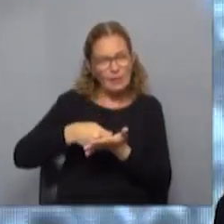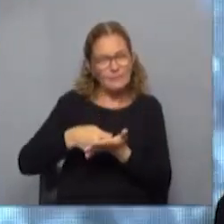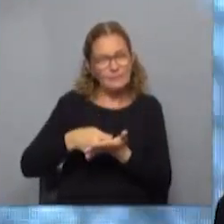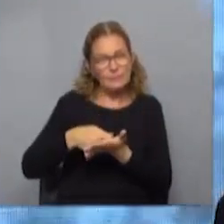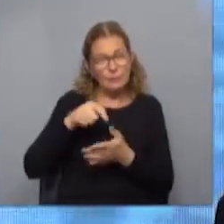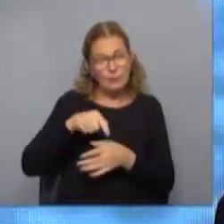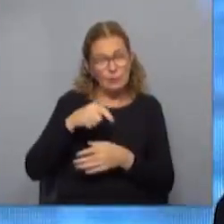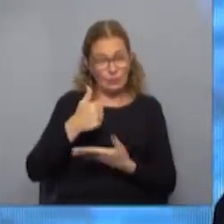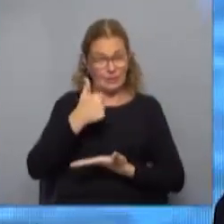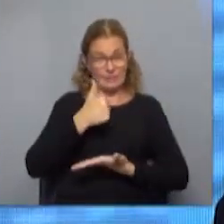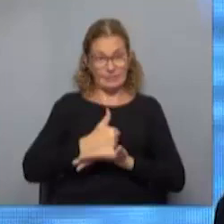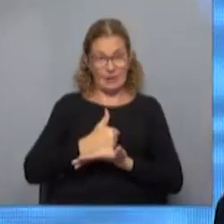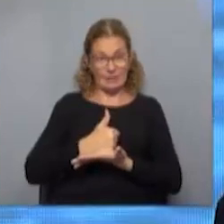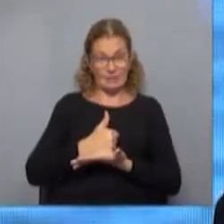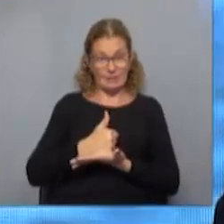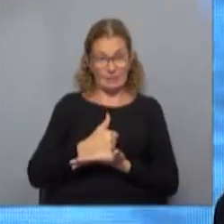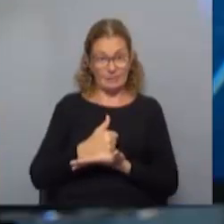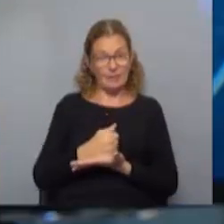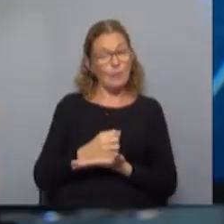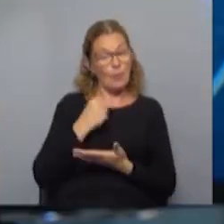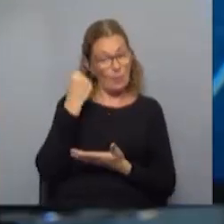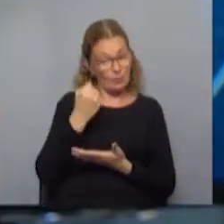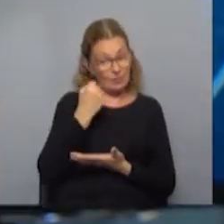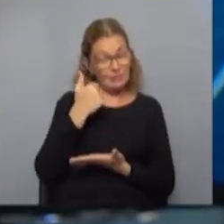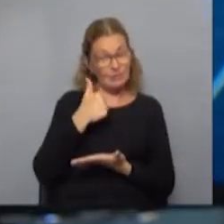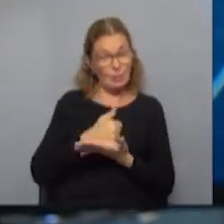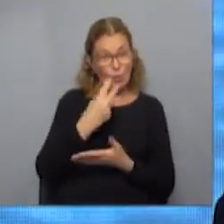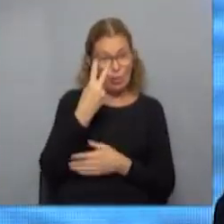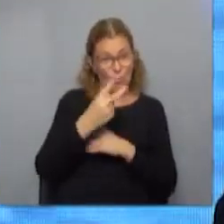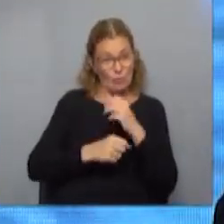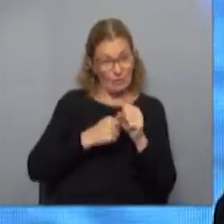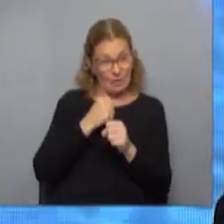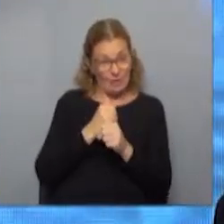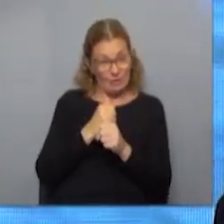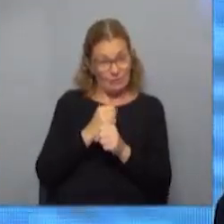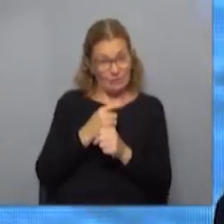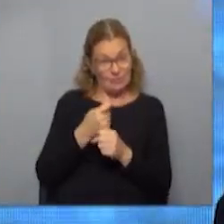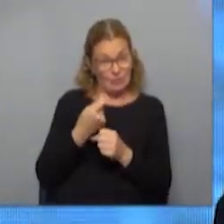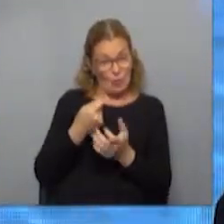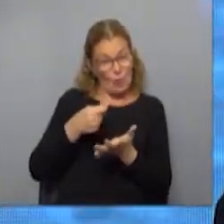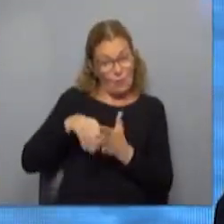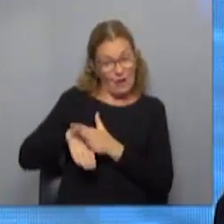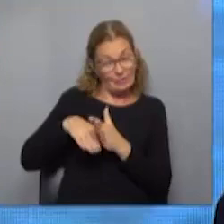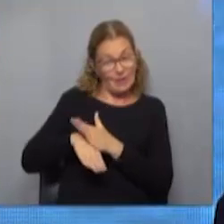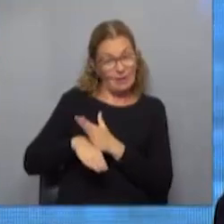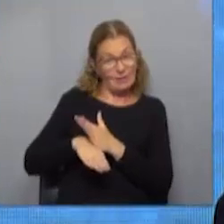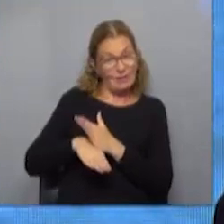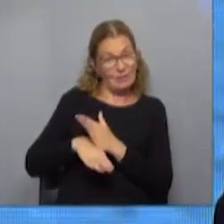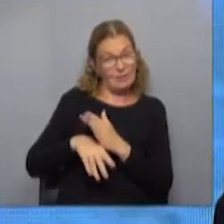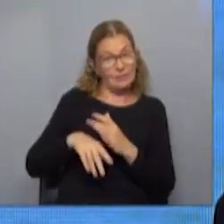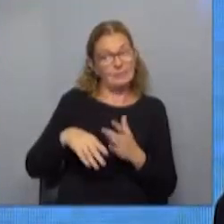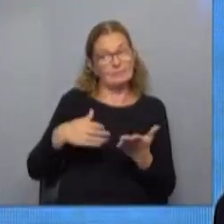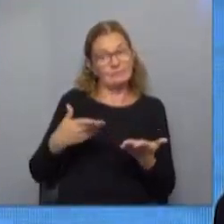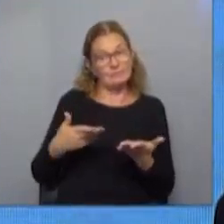Los que están en pie hoy es un milagro que estén en pie. O sea, porque dos años de no facturar y de tener presupuestos corriendo,